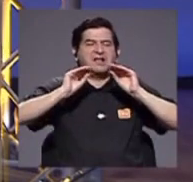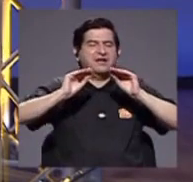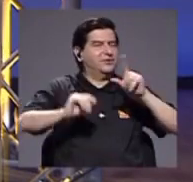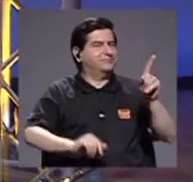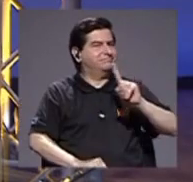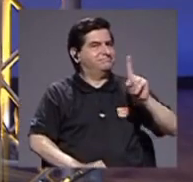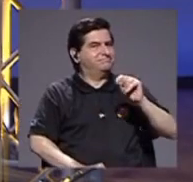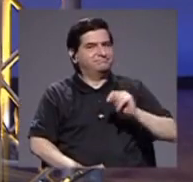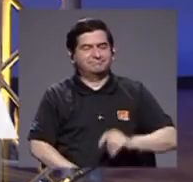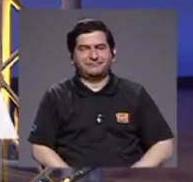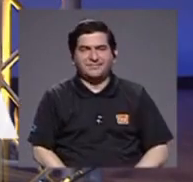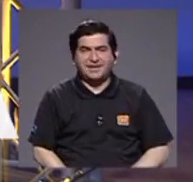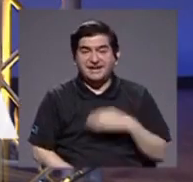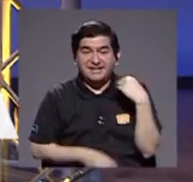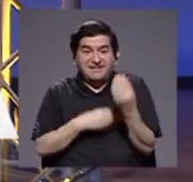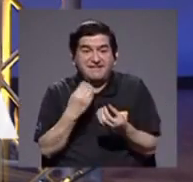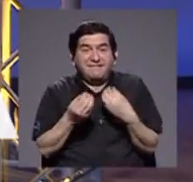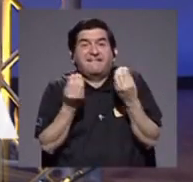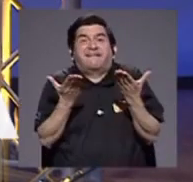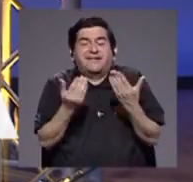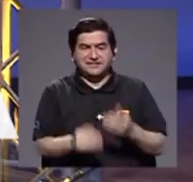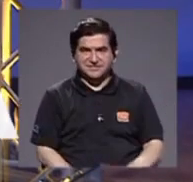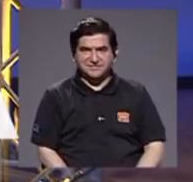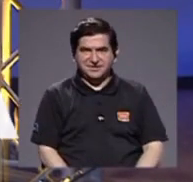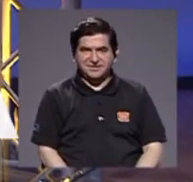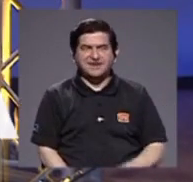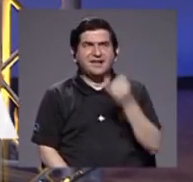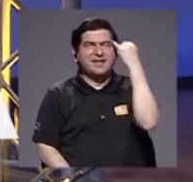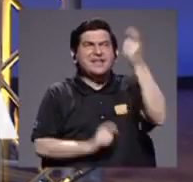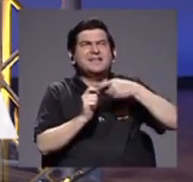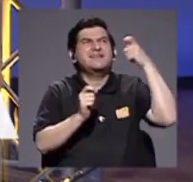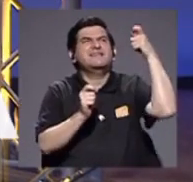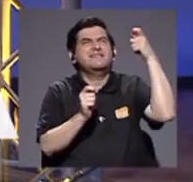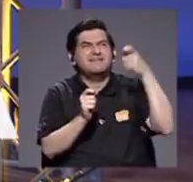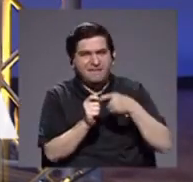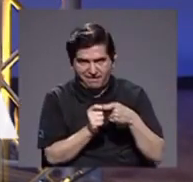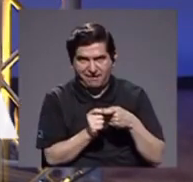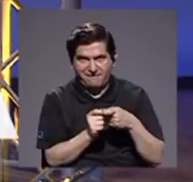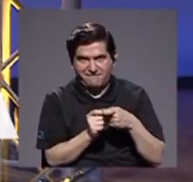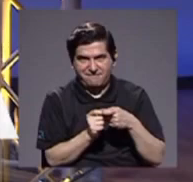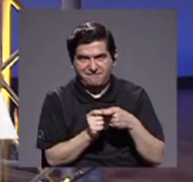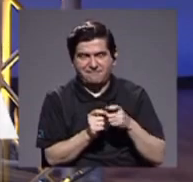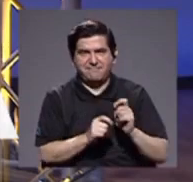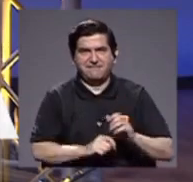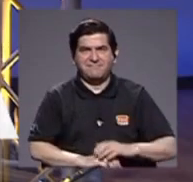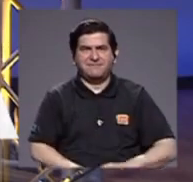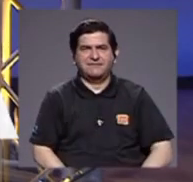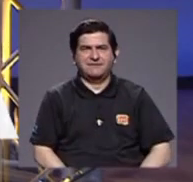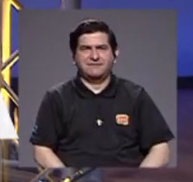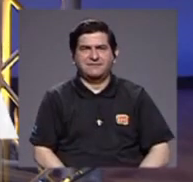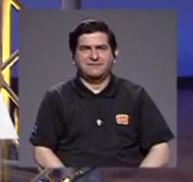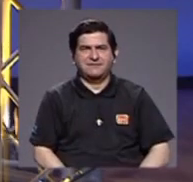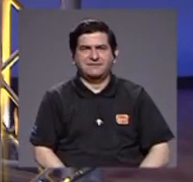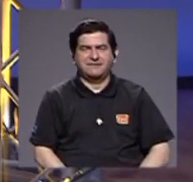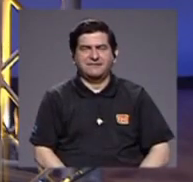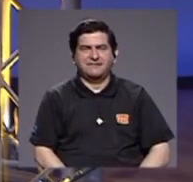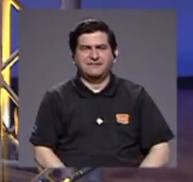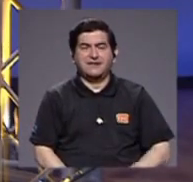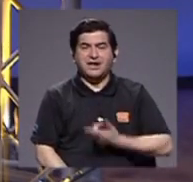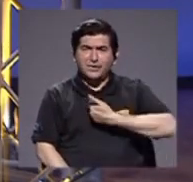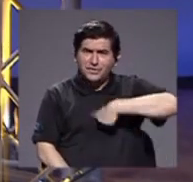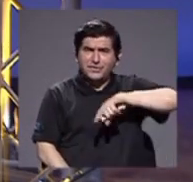y cómo hacemos Juanra yo diría una idea concreta cómo hacemos cómo hacemos